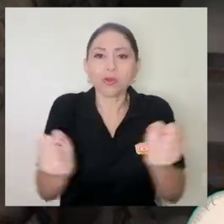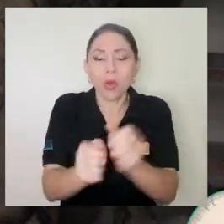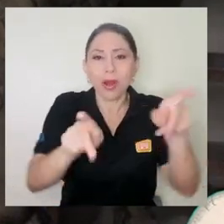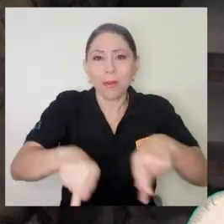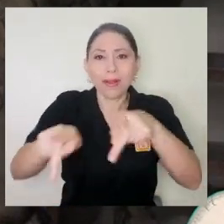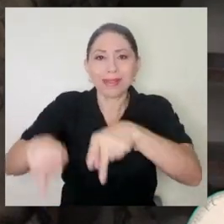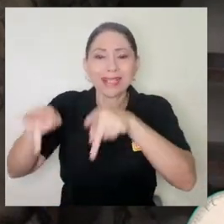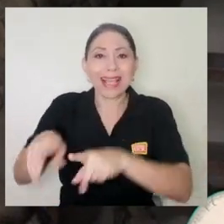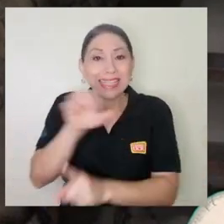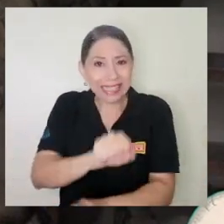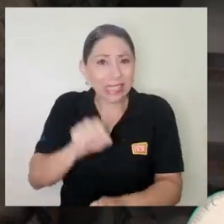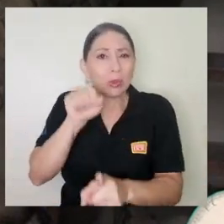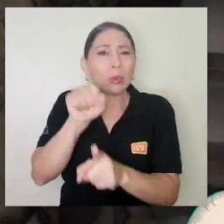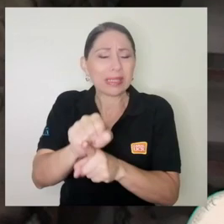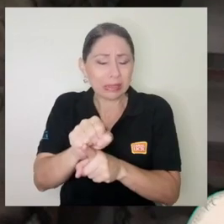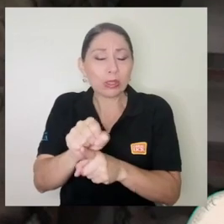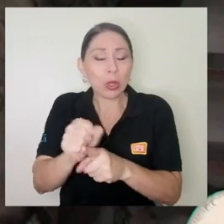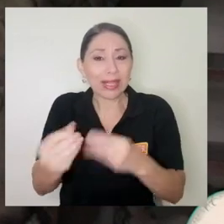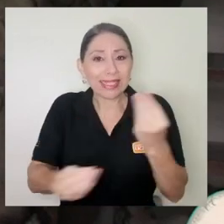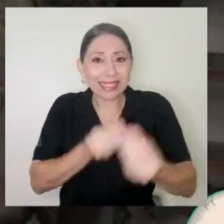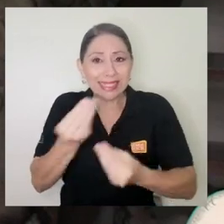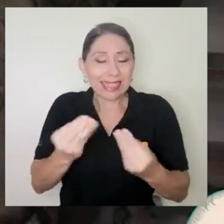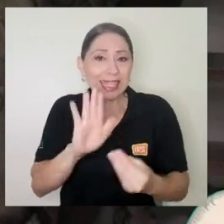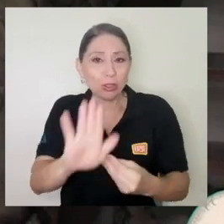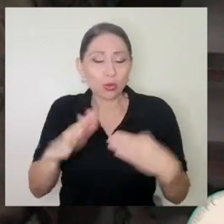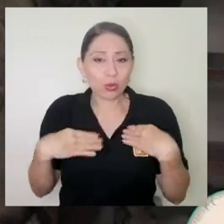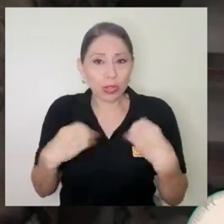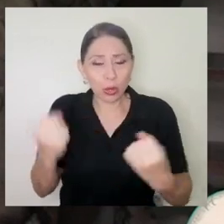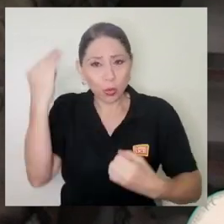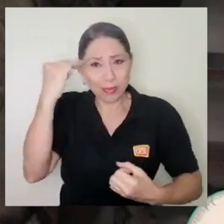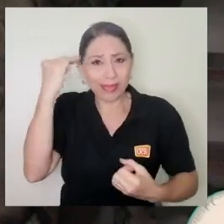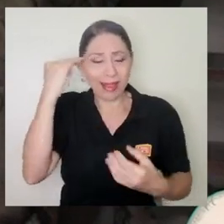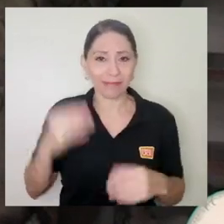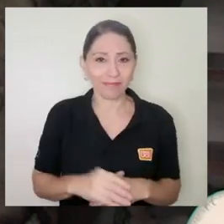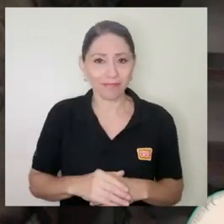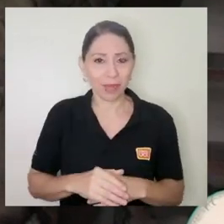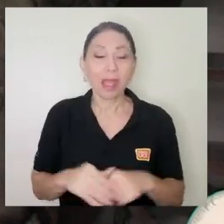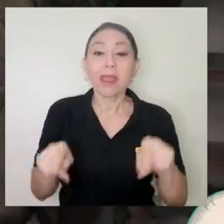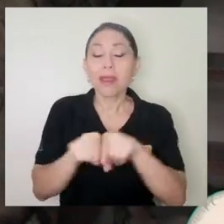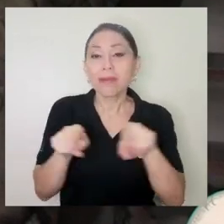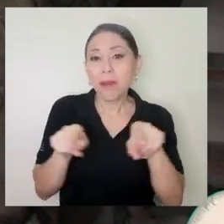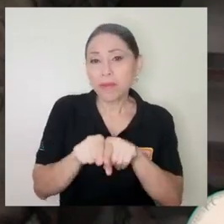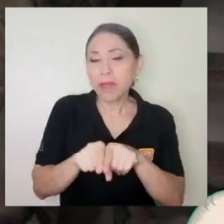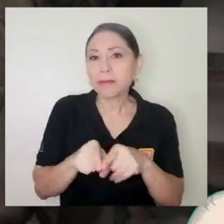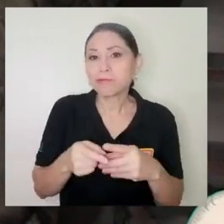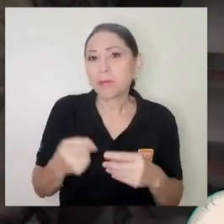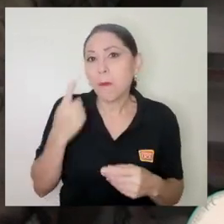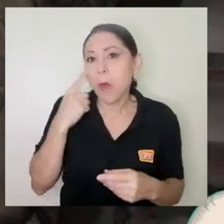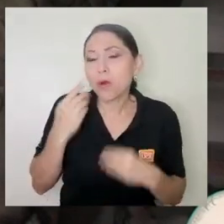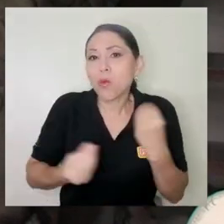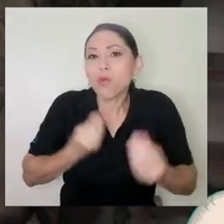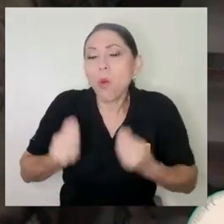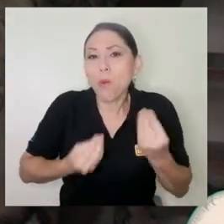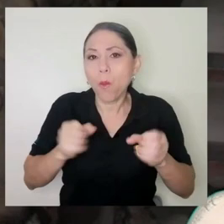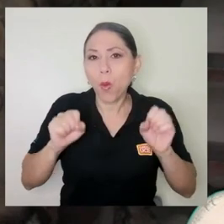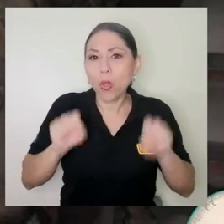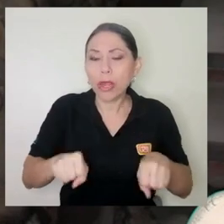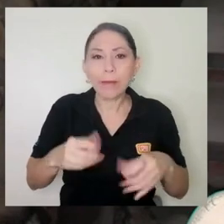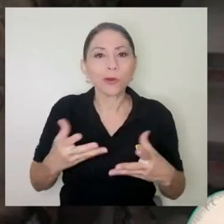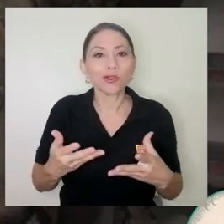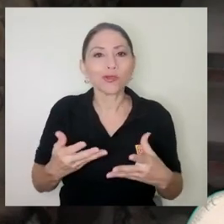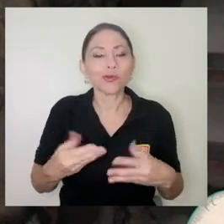y los desafíos que para la salud mental representa la situación que estamos viviendo y, por otro lado, valorar cómo podíamos acercar